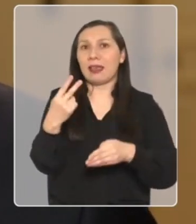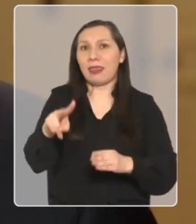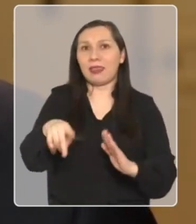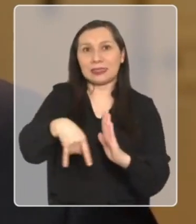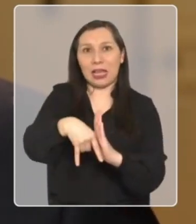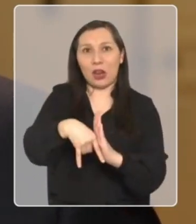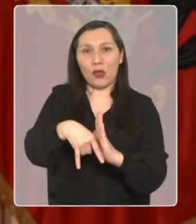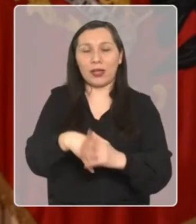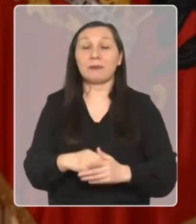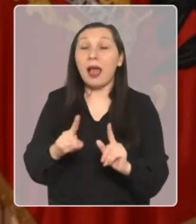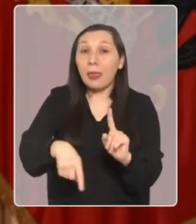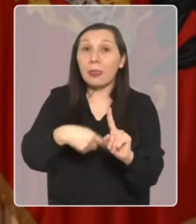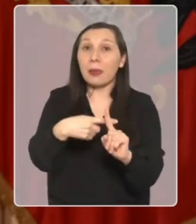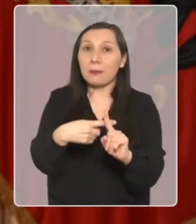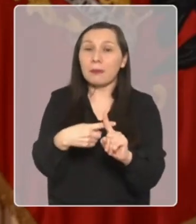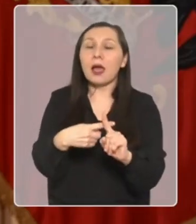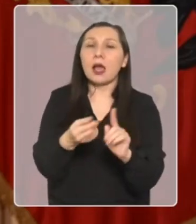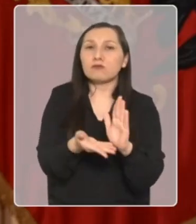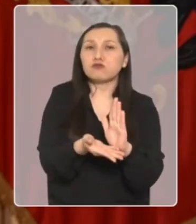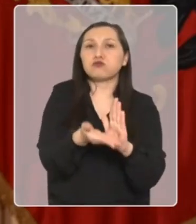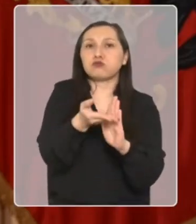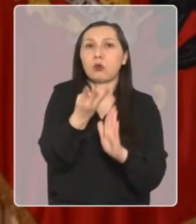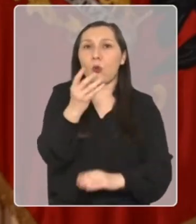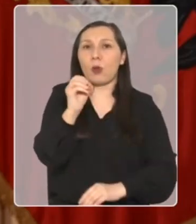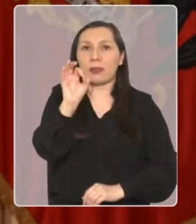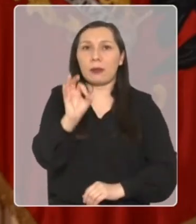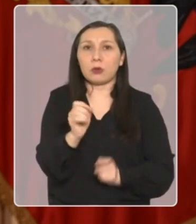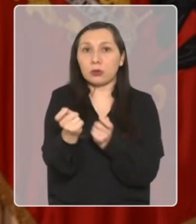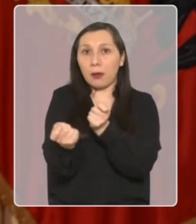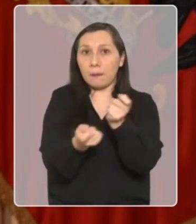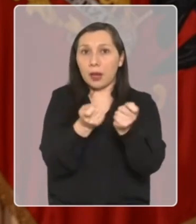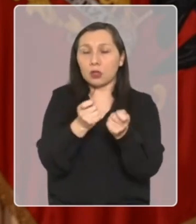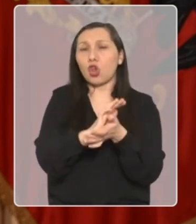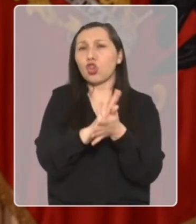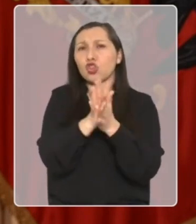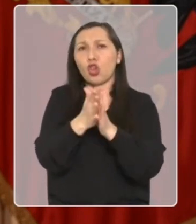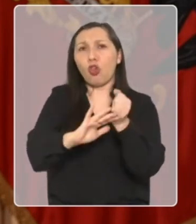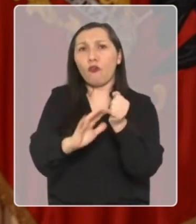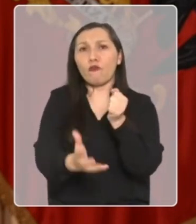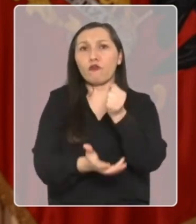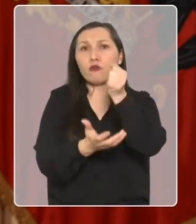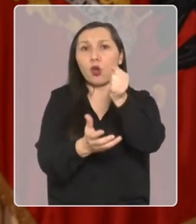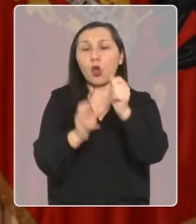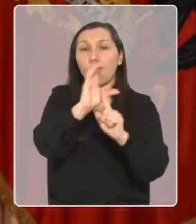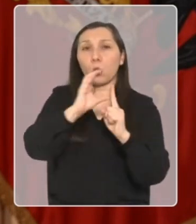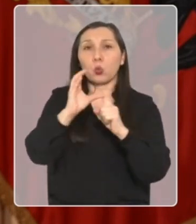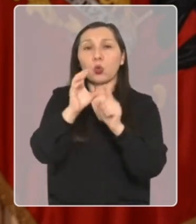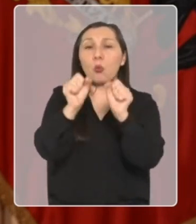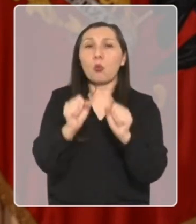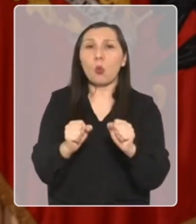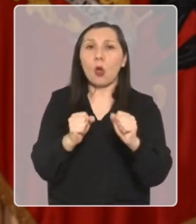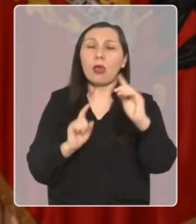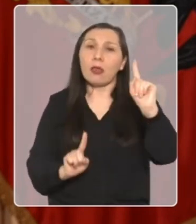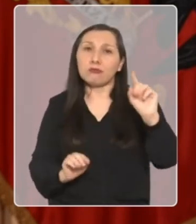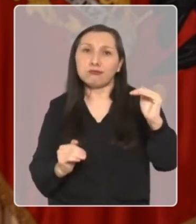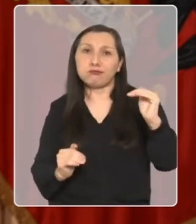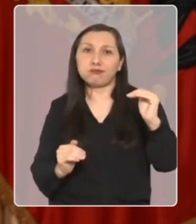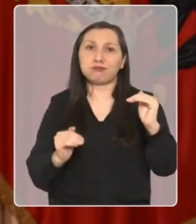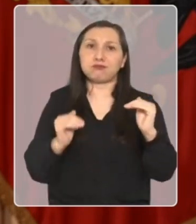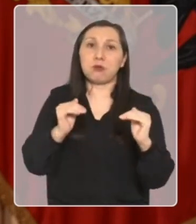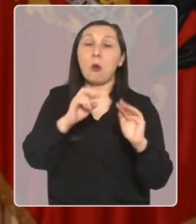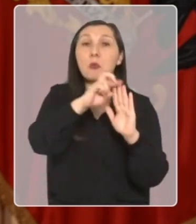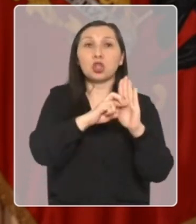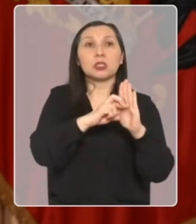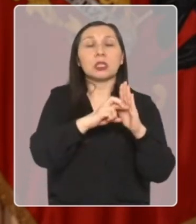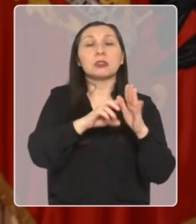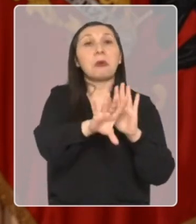en Chiloé. Y además, aumentaremos en más de un 40% los recursos de todos los fondos de cultura para poder acortar la